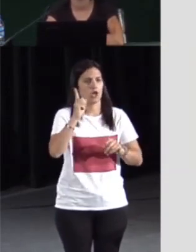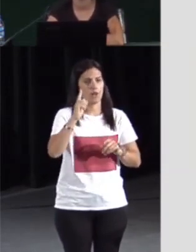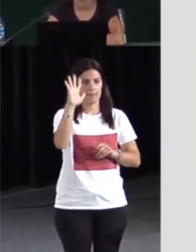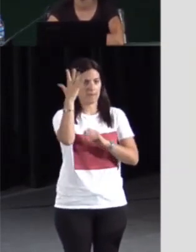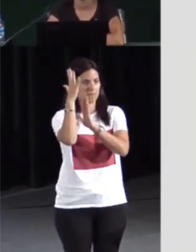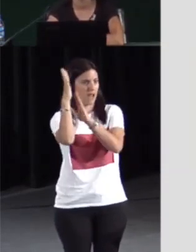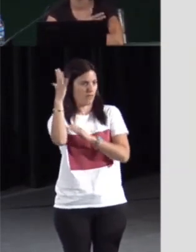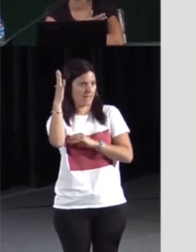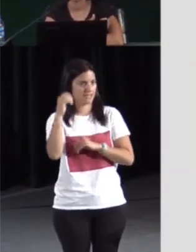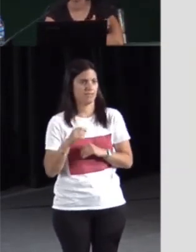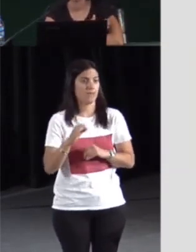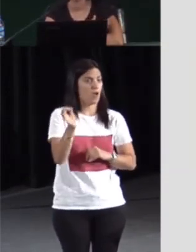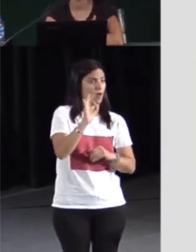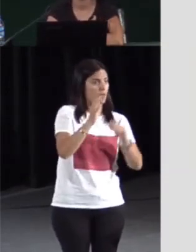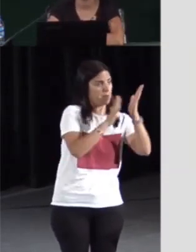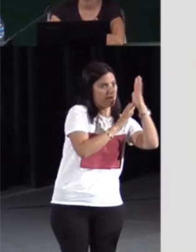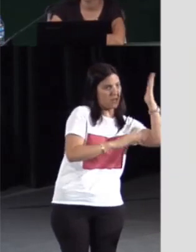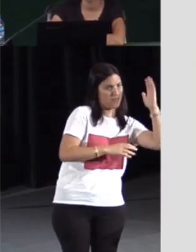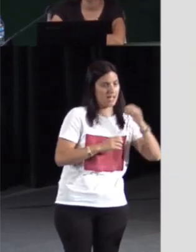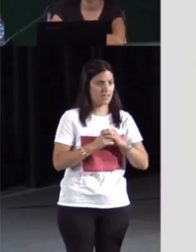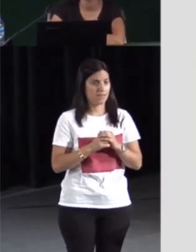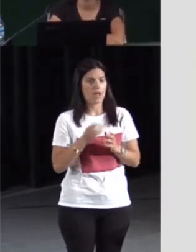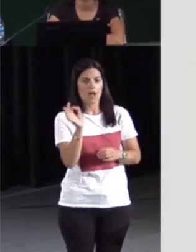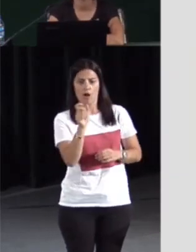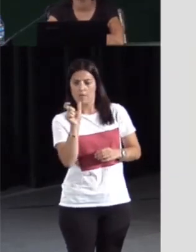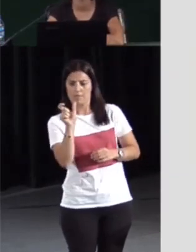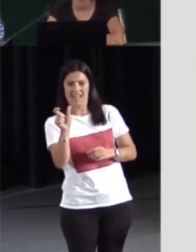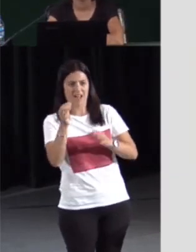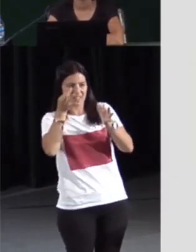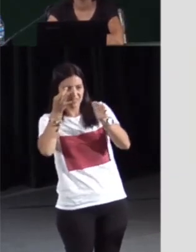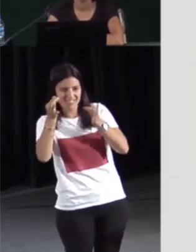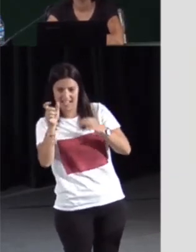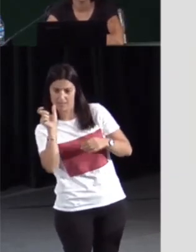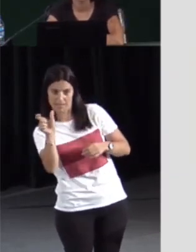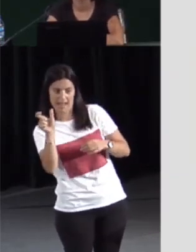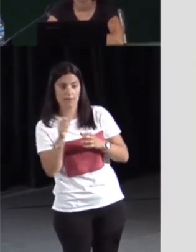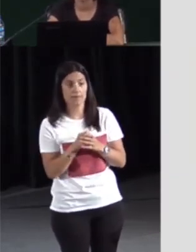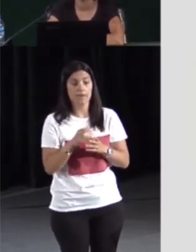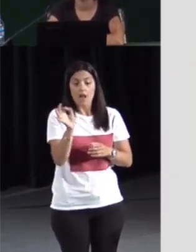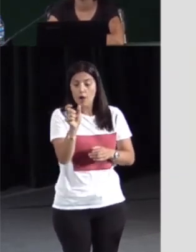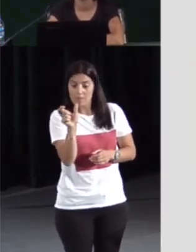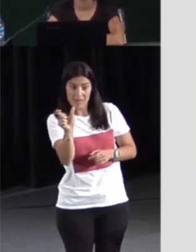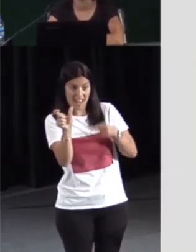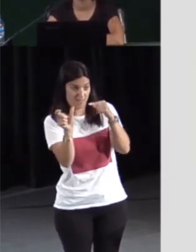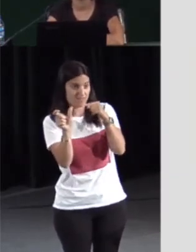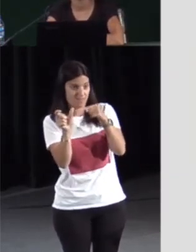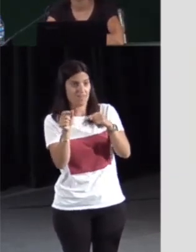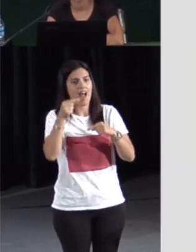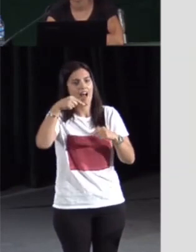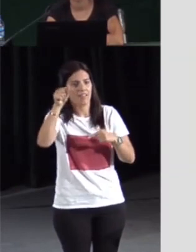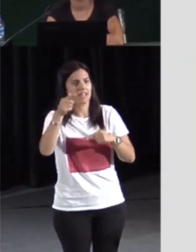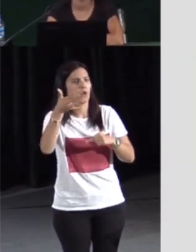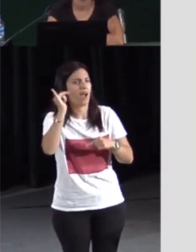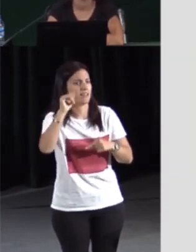en la mano derecha o solo en la mano izquierda, en ambas manos. También podemos hacer una búsqueda de palabra